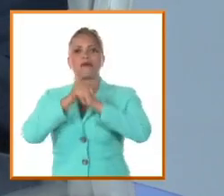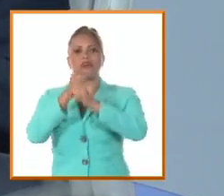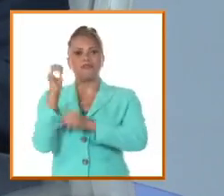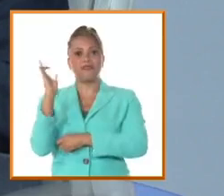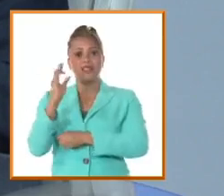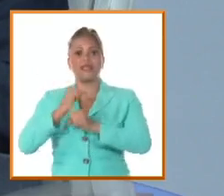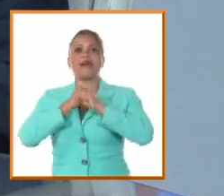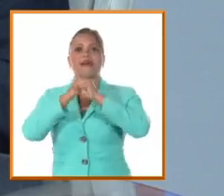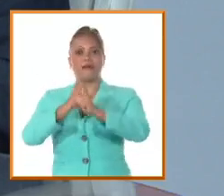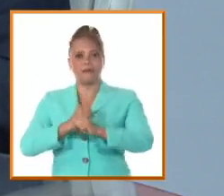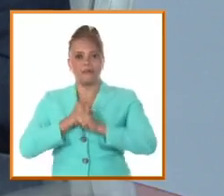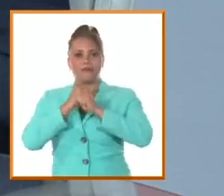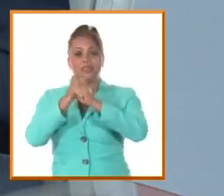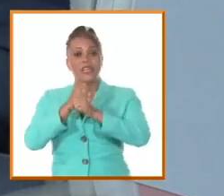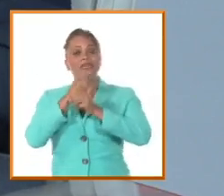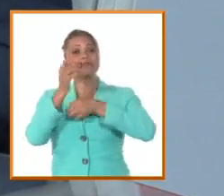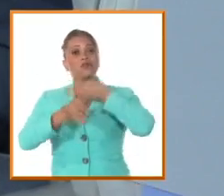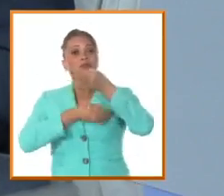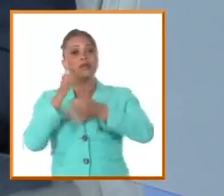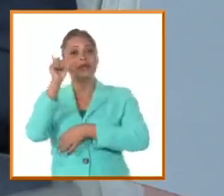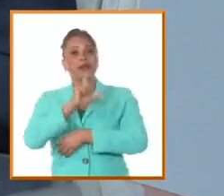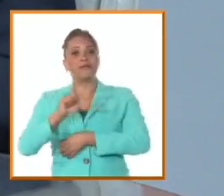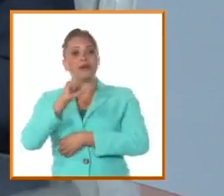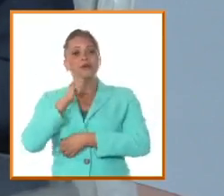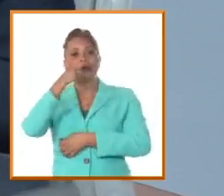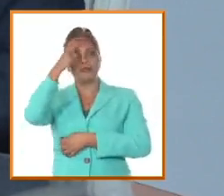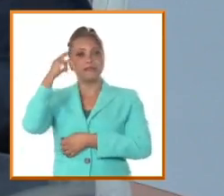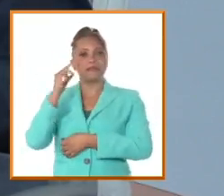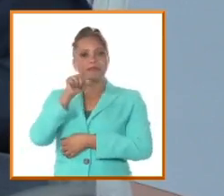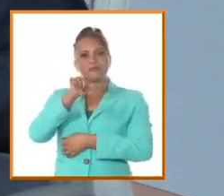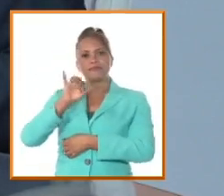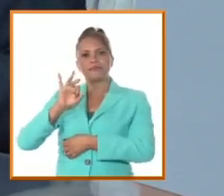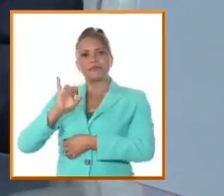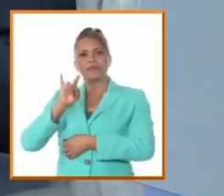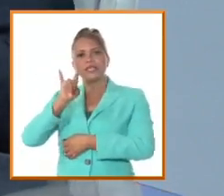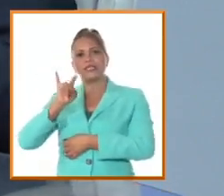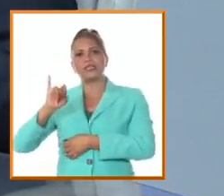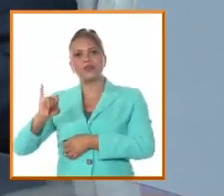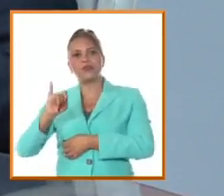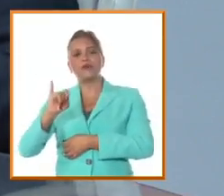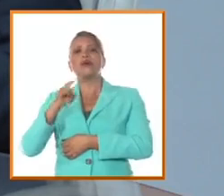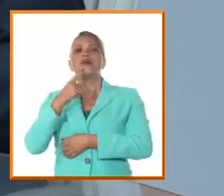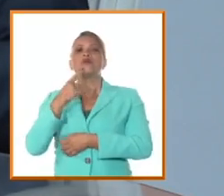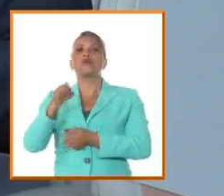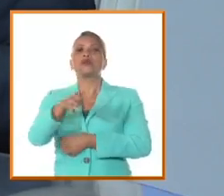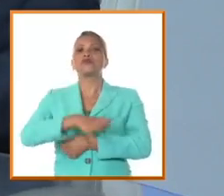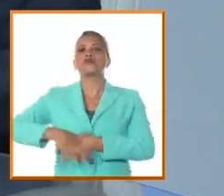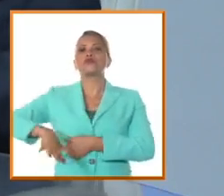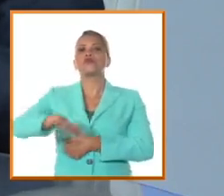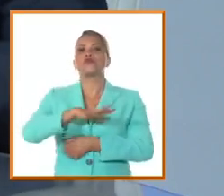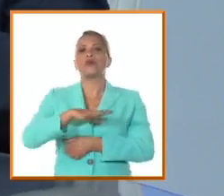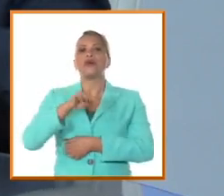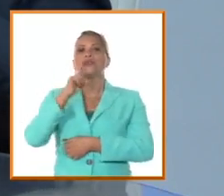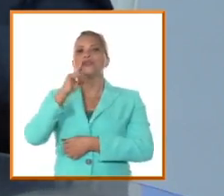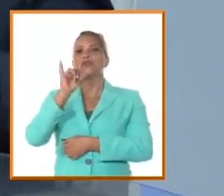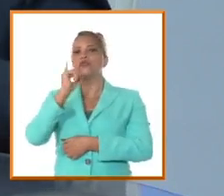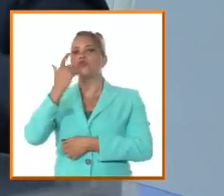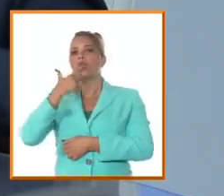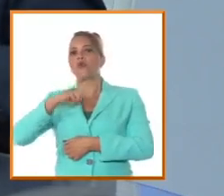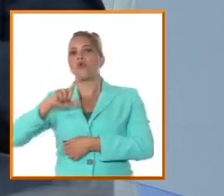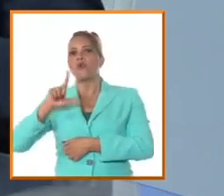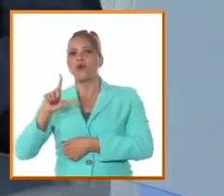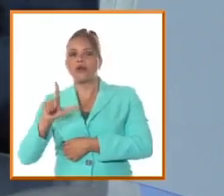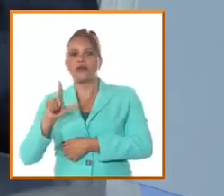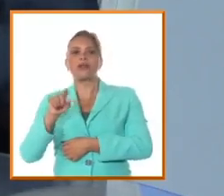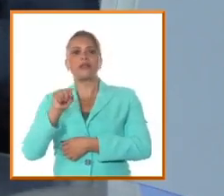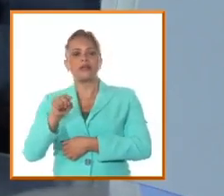Eso nos habla de que en el Camagüey del siglo XIX estamos en presencia de una sociedad dual. Por un lado, una sociedad